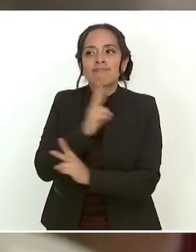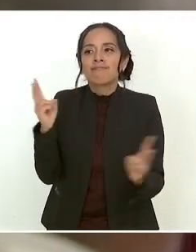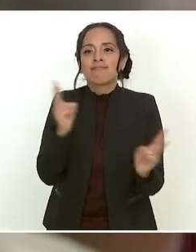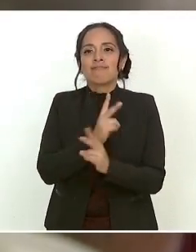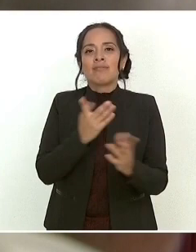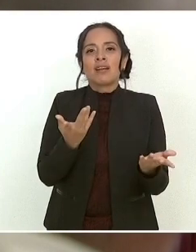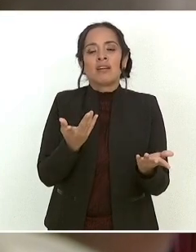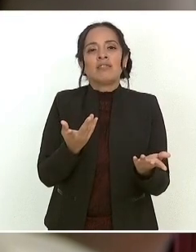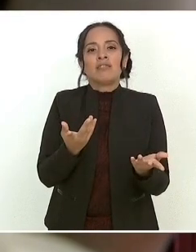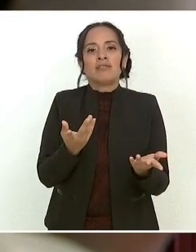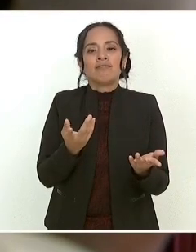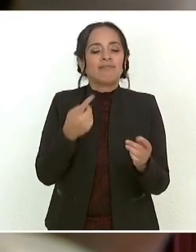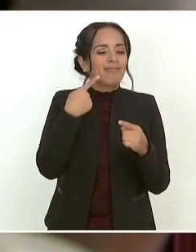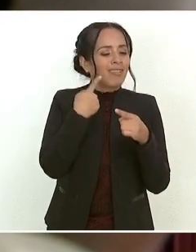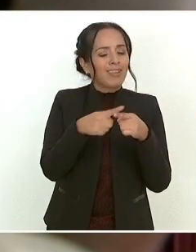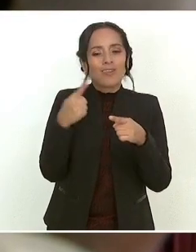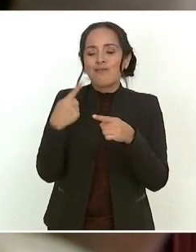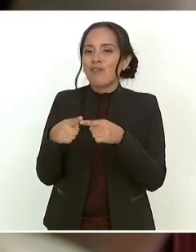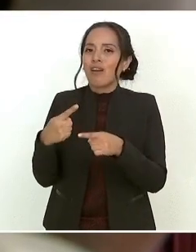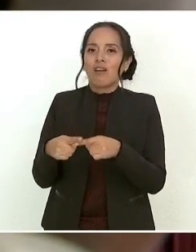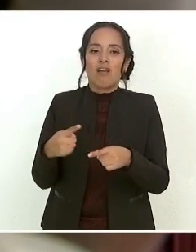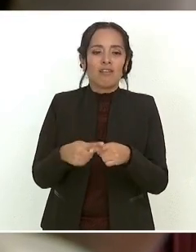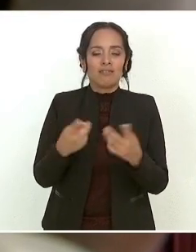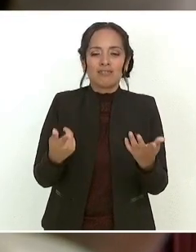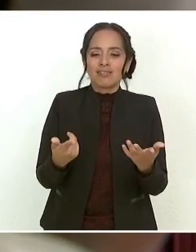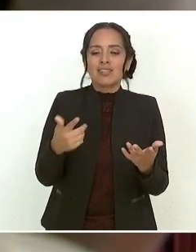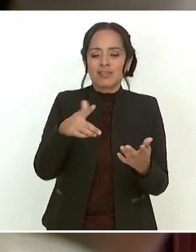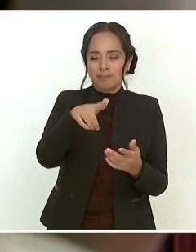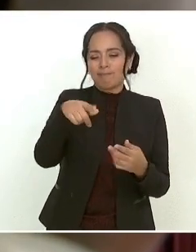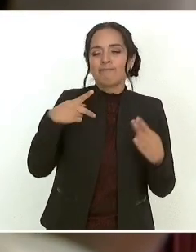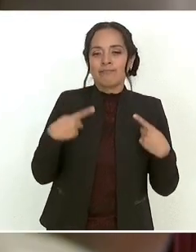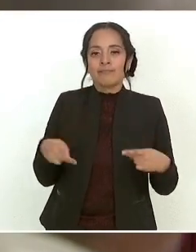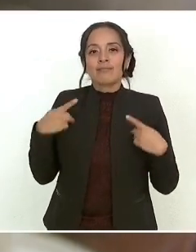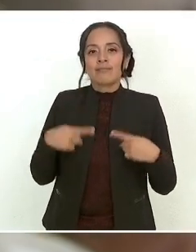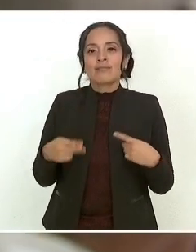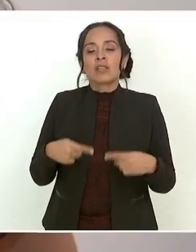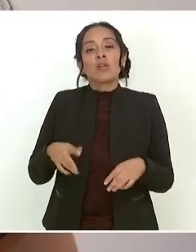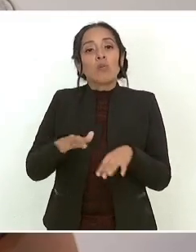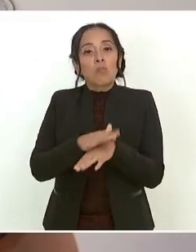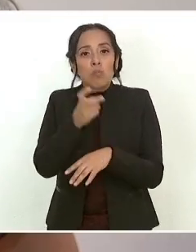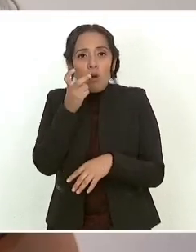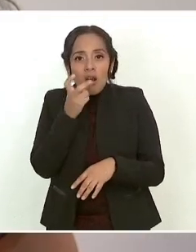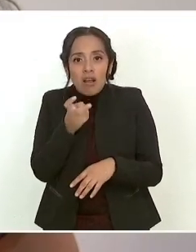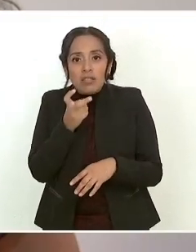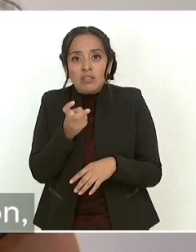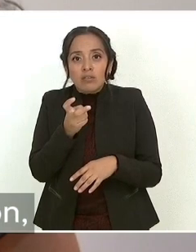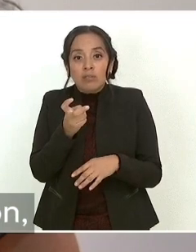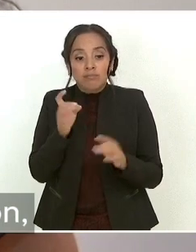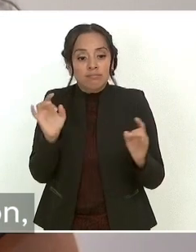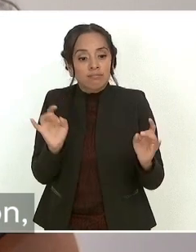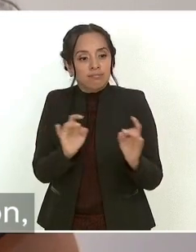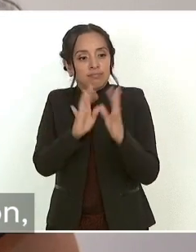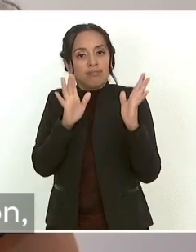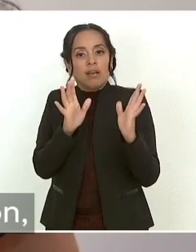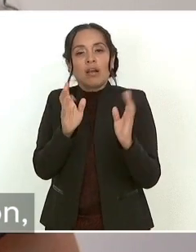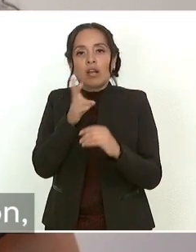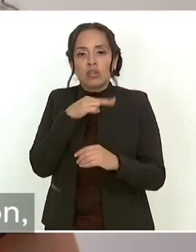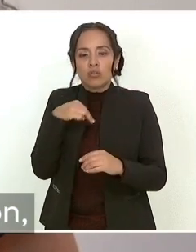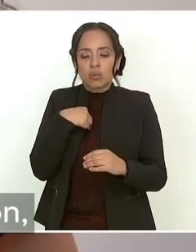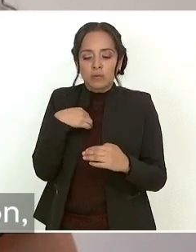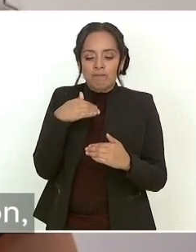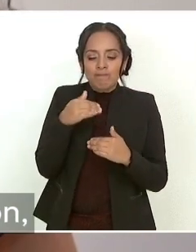sobre sus propios habitantes. Por ello, tampoco es casual que estemos